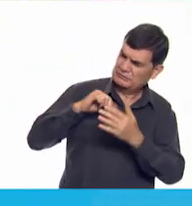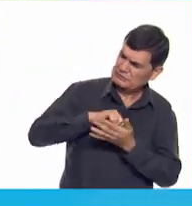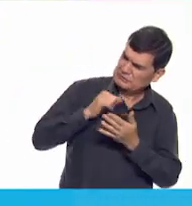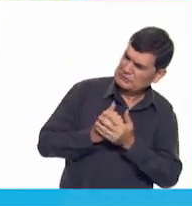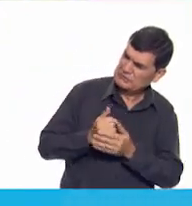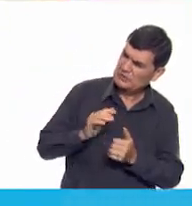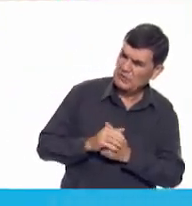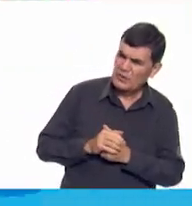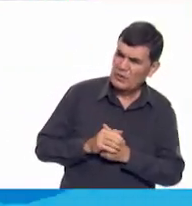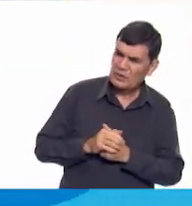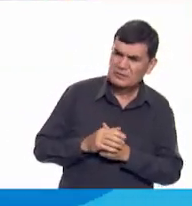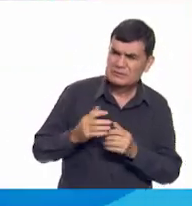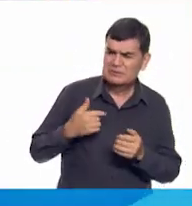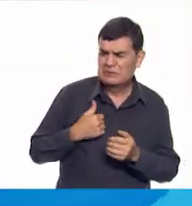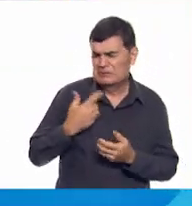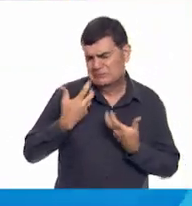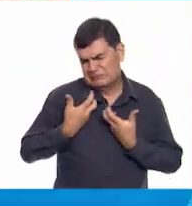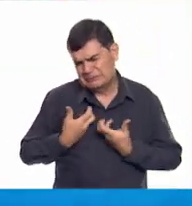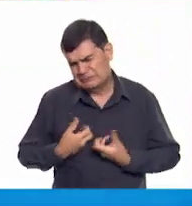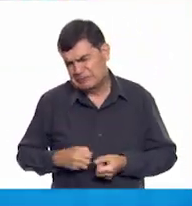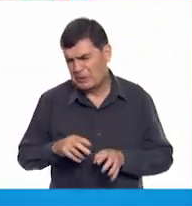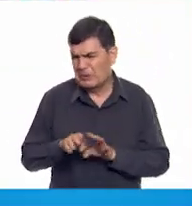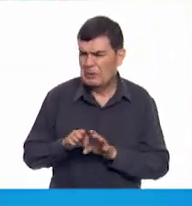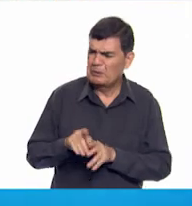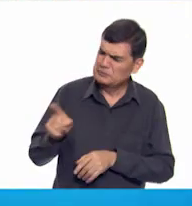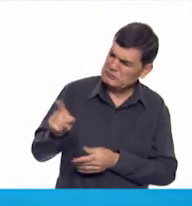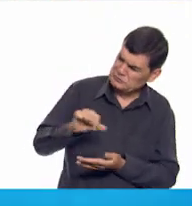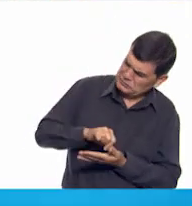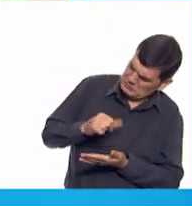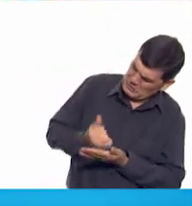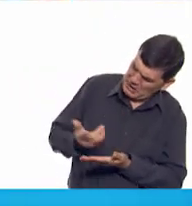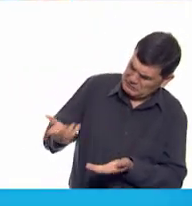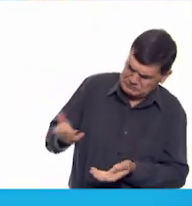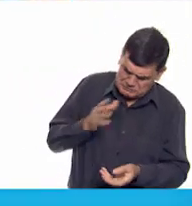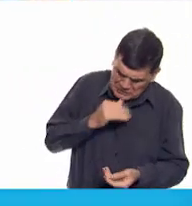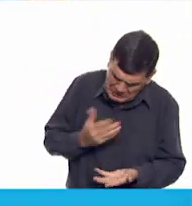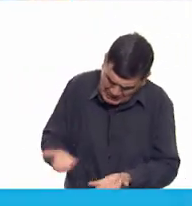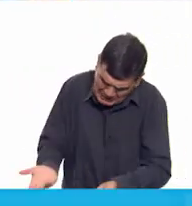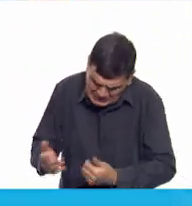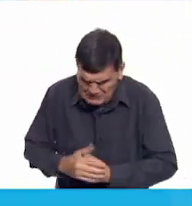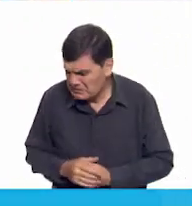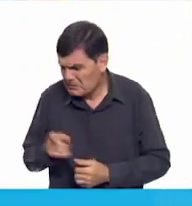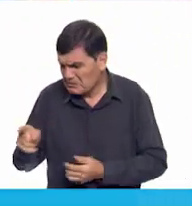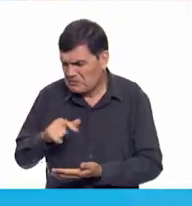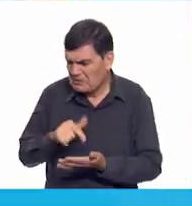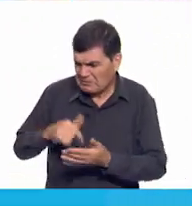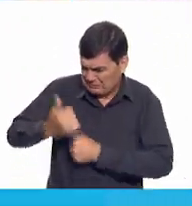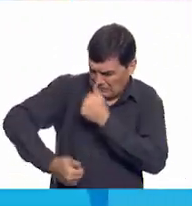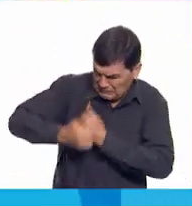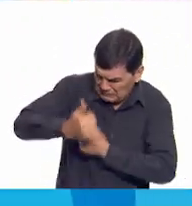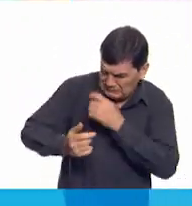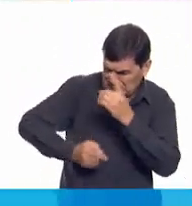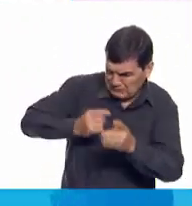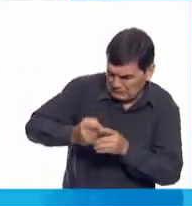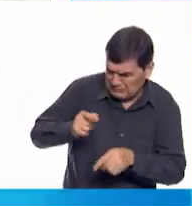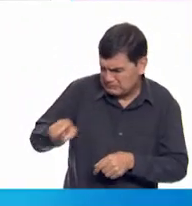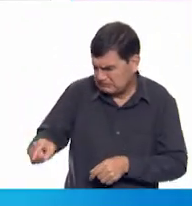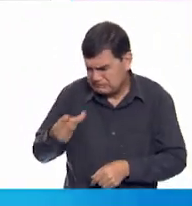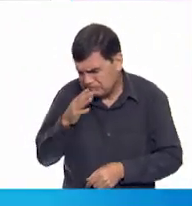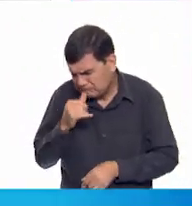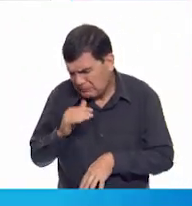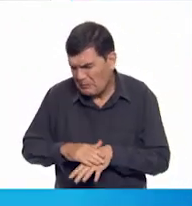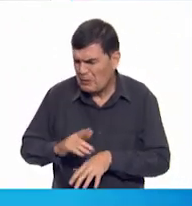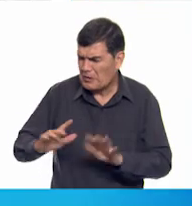Ponito, no te quiero desilusionar, pero con tu tamaño nunca lo vas a lograr. Tu lugar no está en competencias deportivas porque